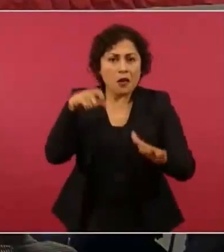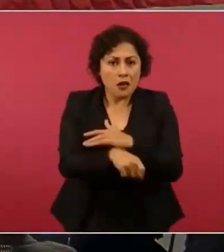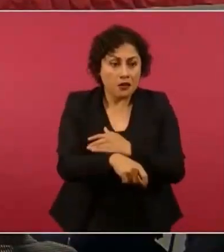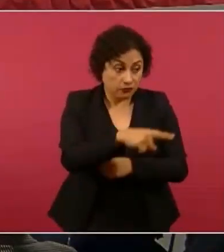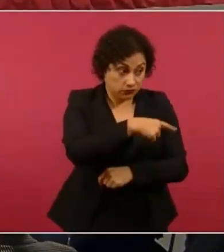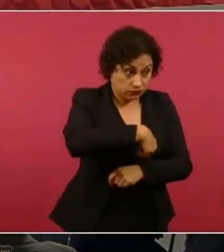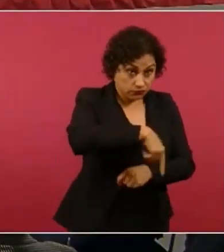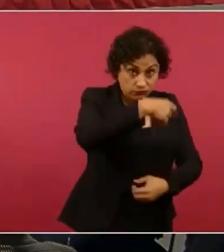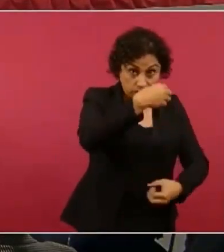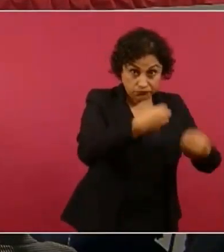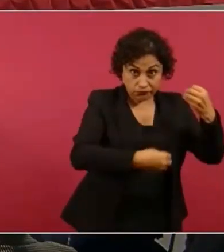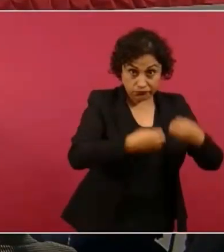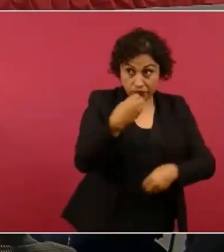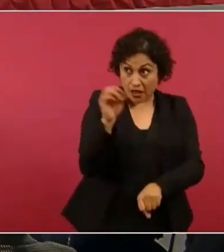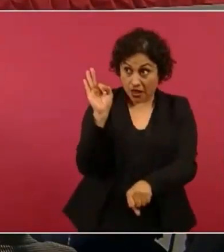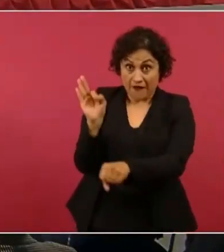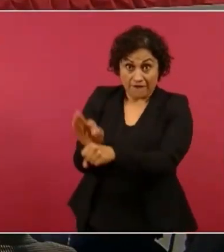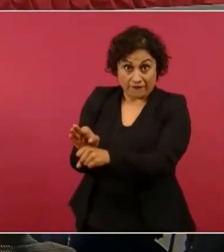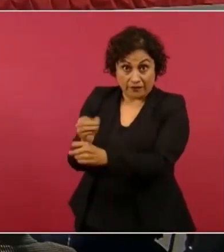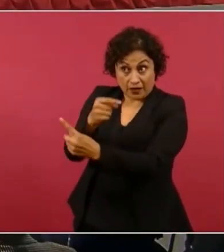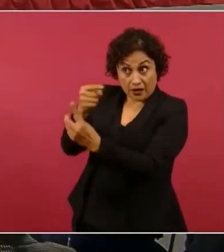pues yo creo que se entienda que